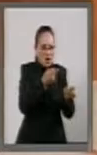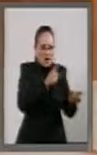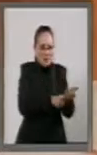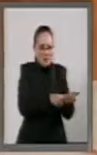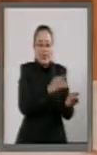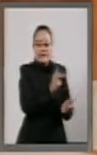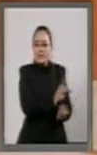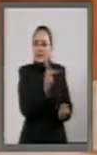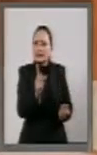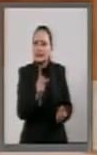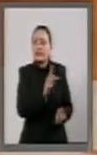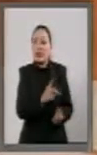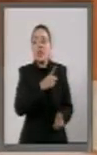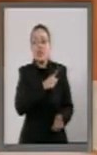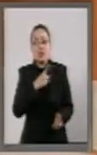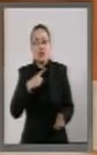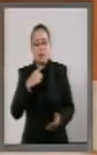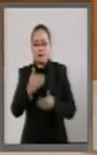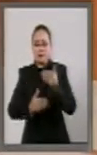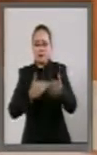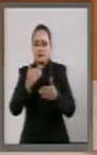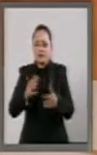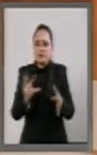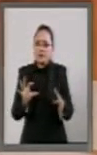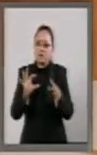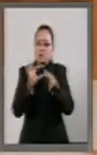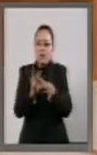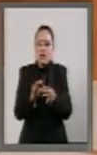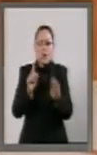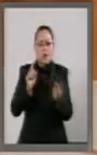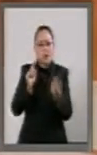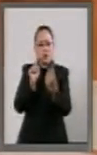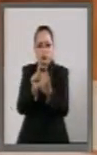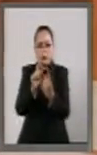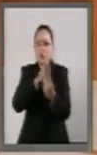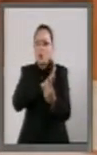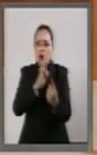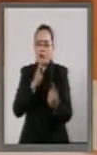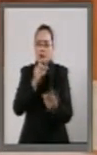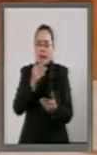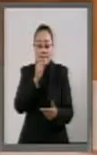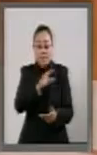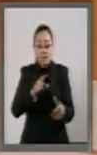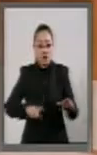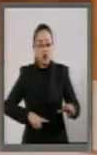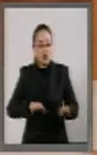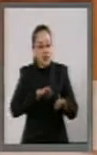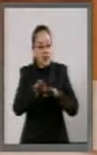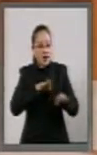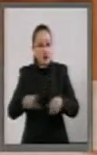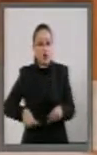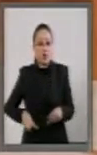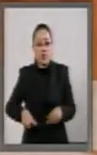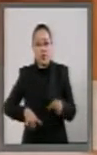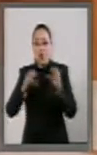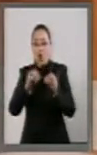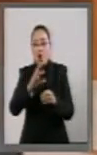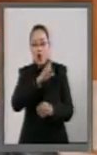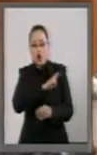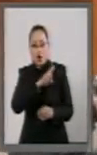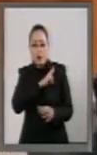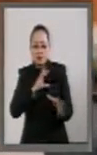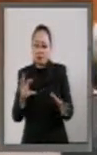evidentemente se le deberá dar su garantía de audiencia al servidor público o al particular. Es